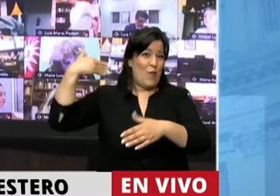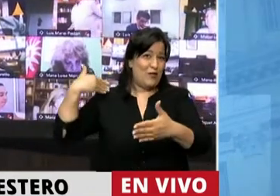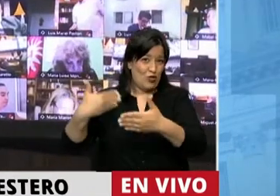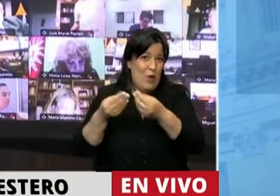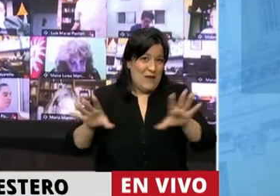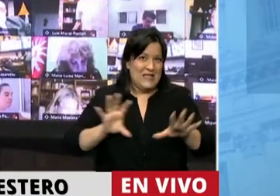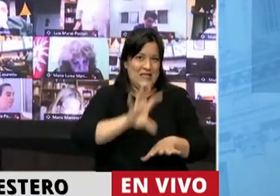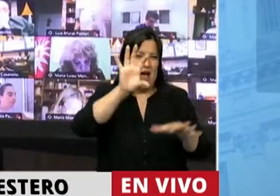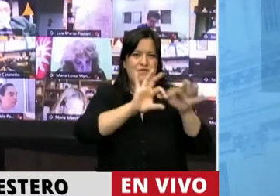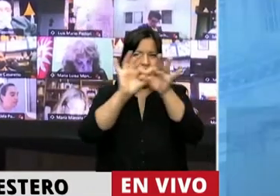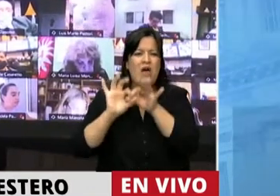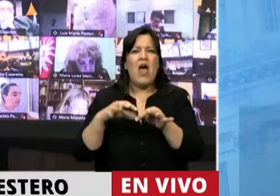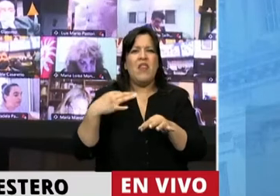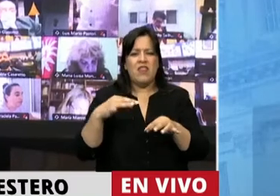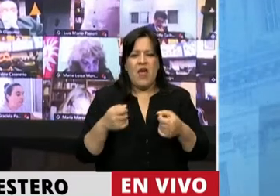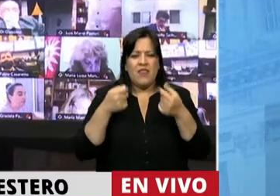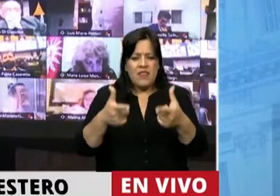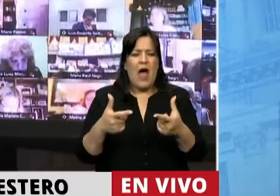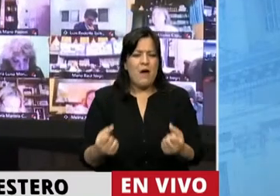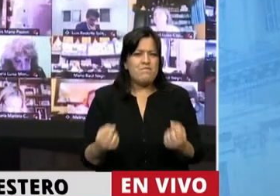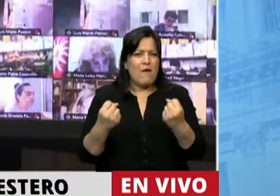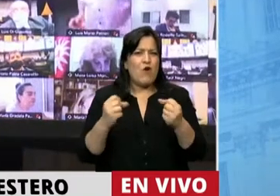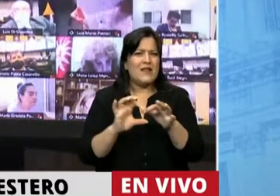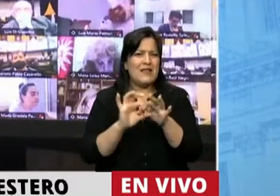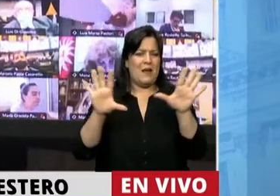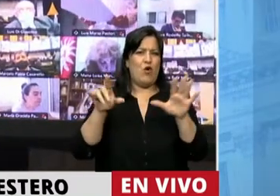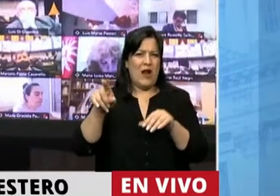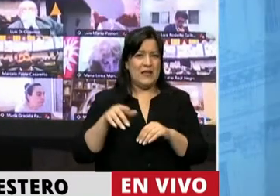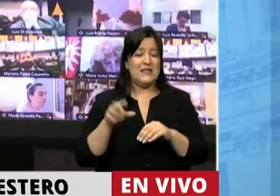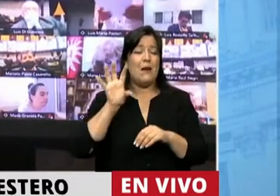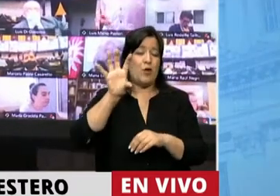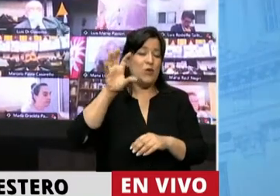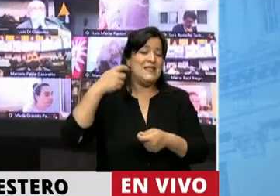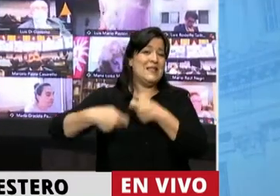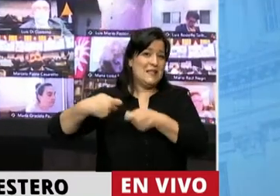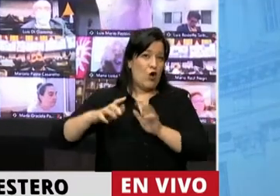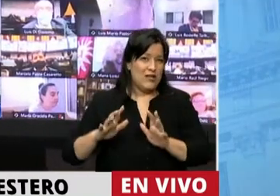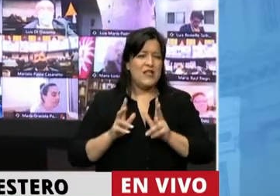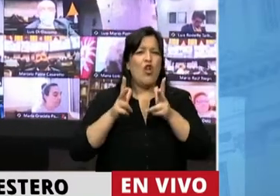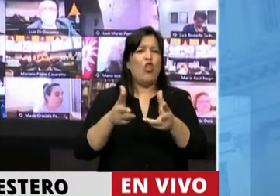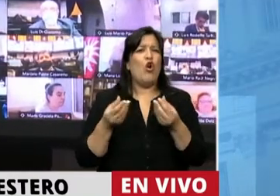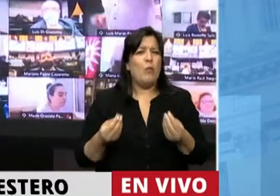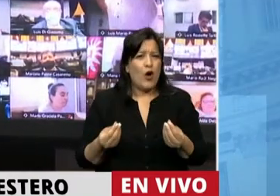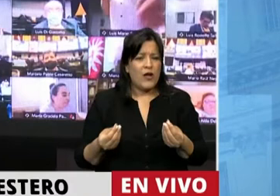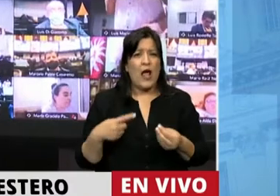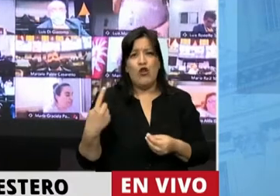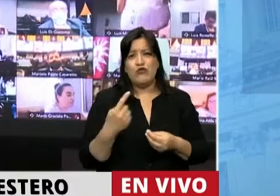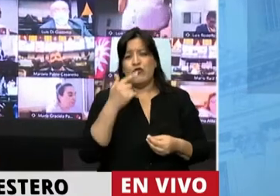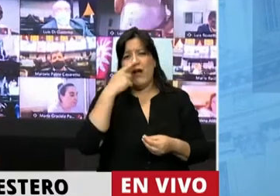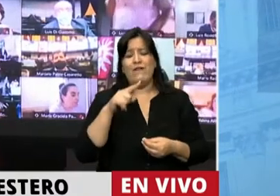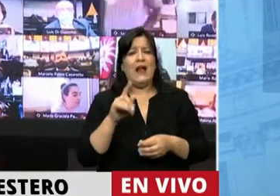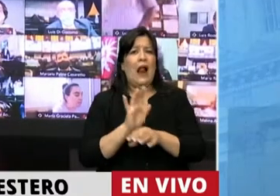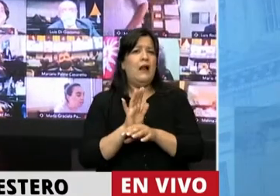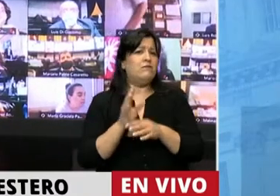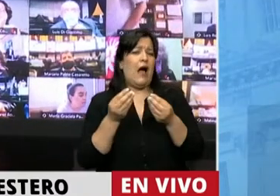consolidar la democracia en Santiago del Estero. Y digo esto porque esa resignación la teníamos que